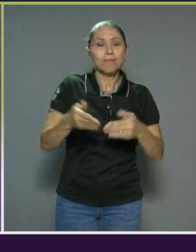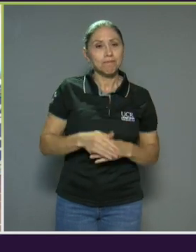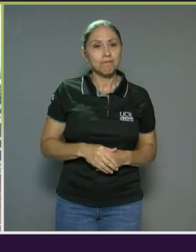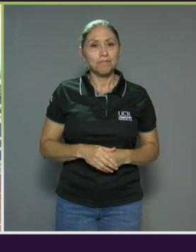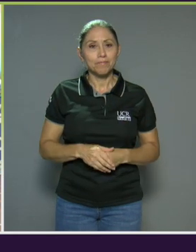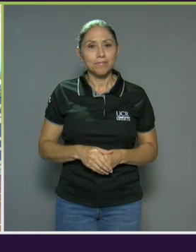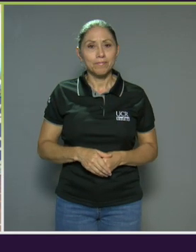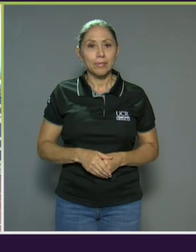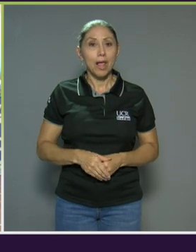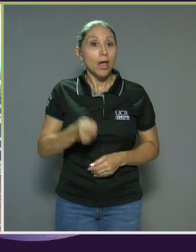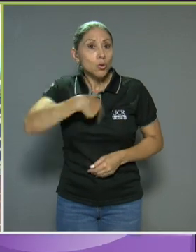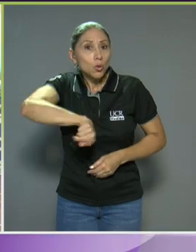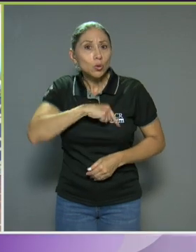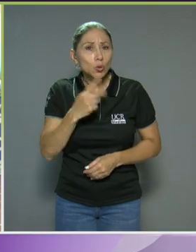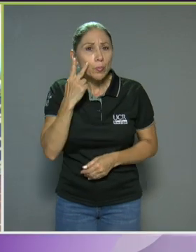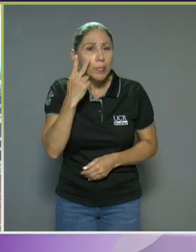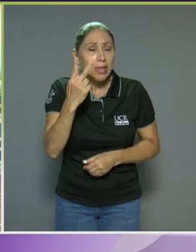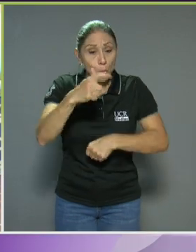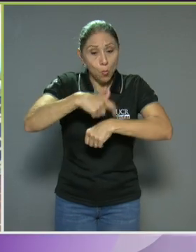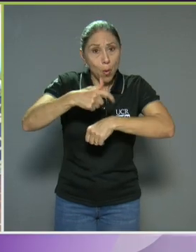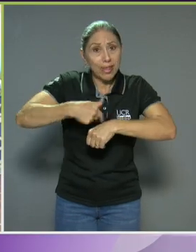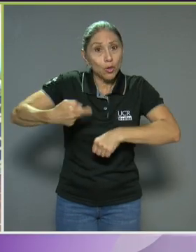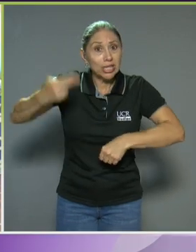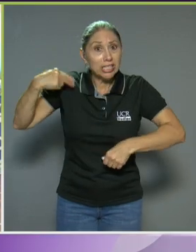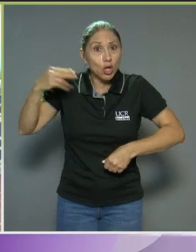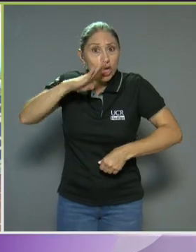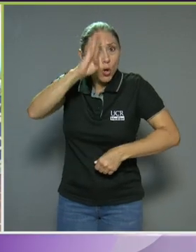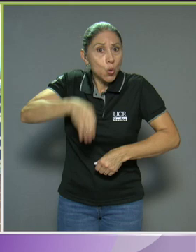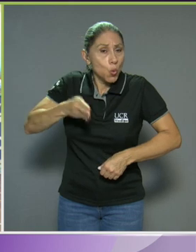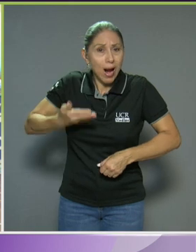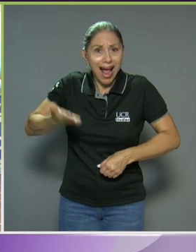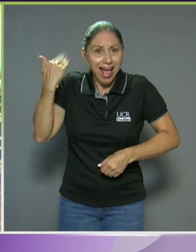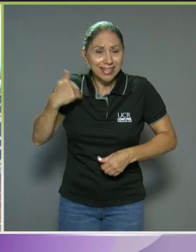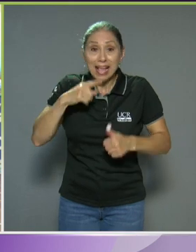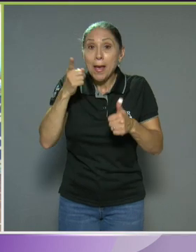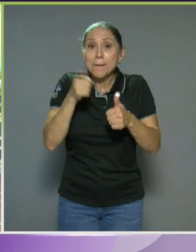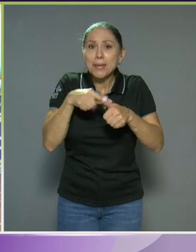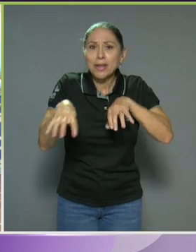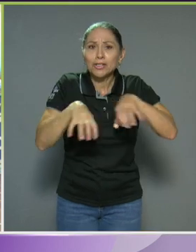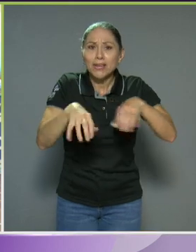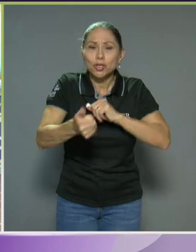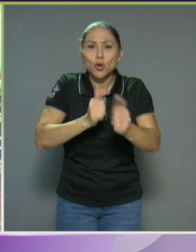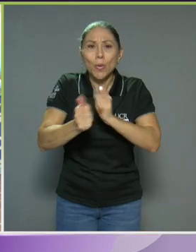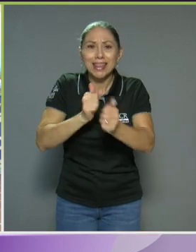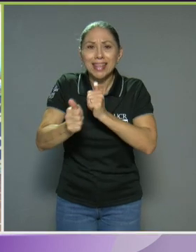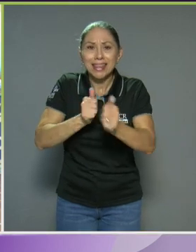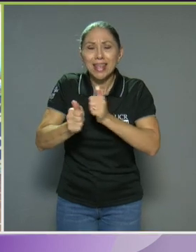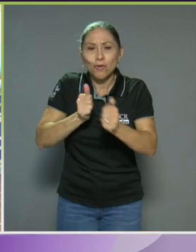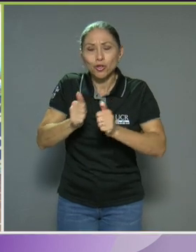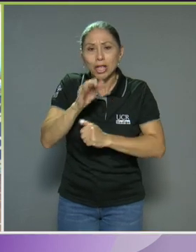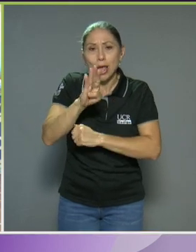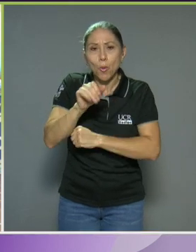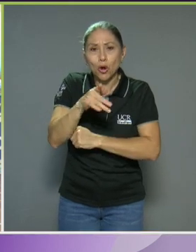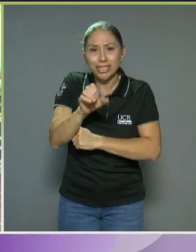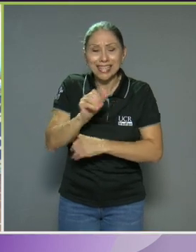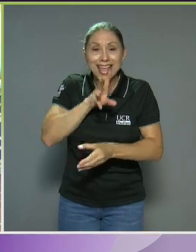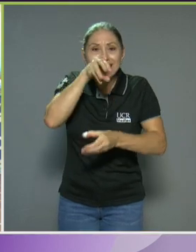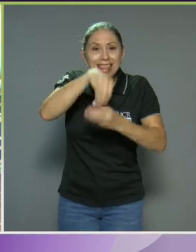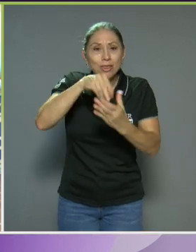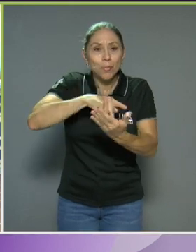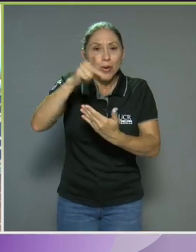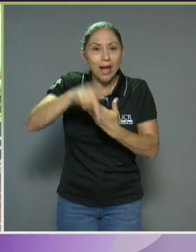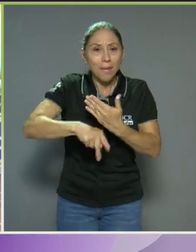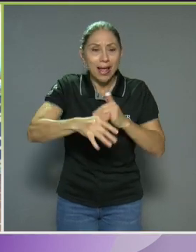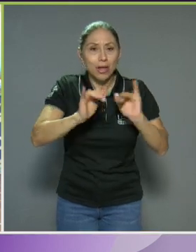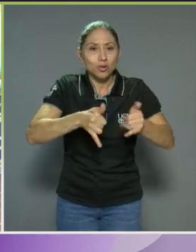Estamos presenciando un momento histórico porque son los primeros eventos competitivos de bochas dentro del programa de los Juegos Deportivos